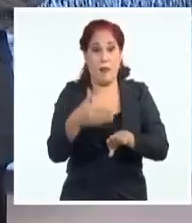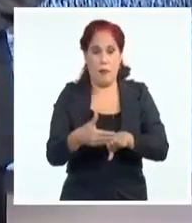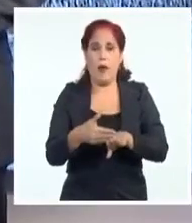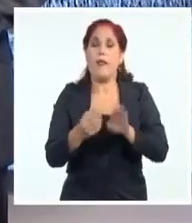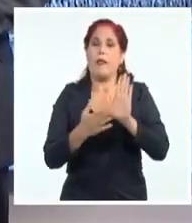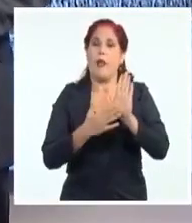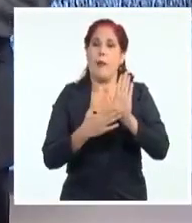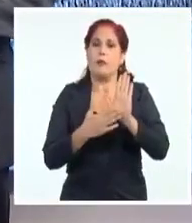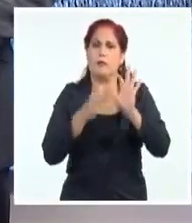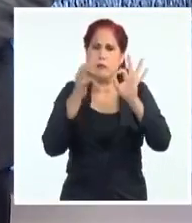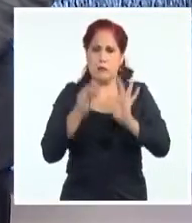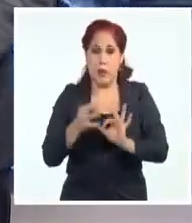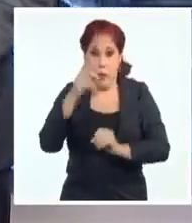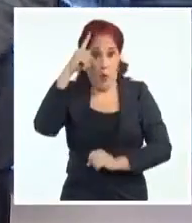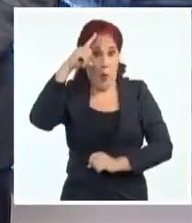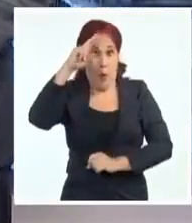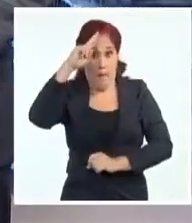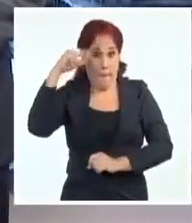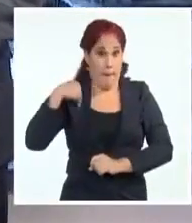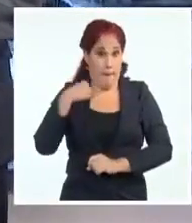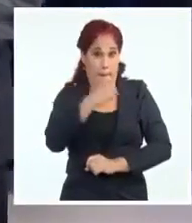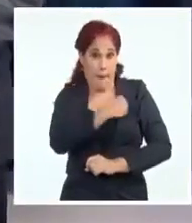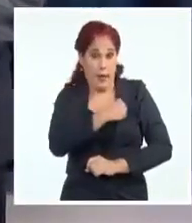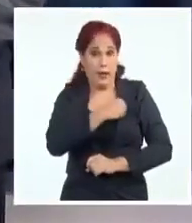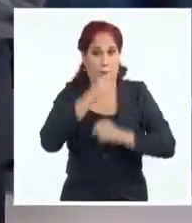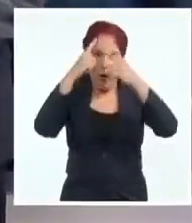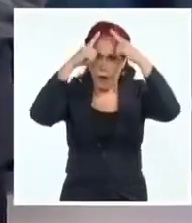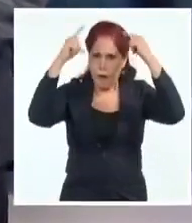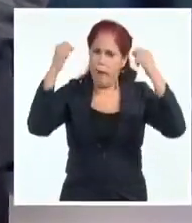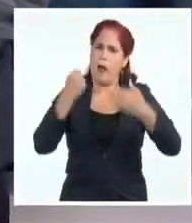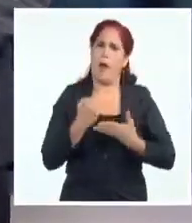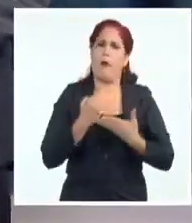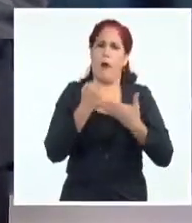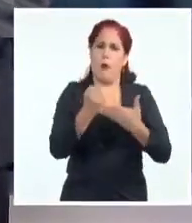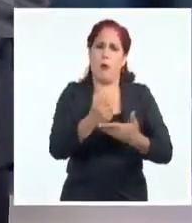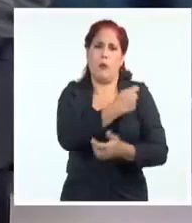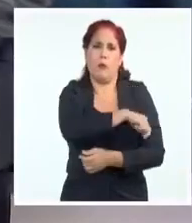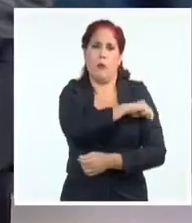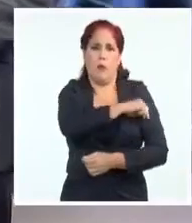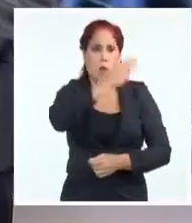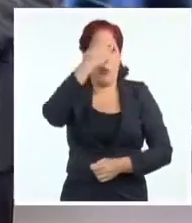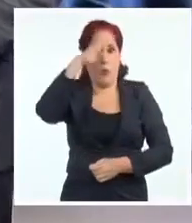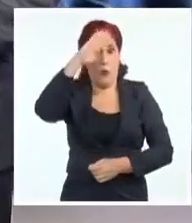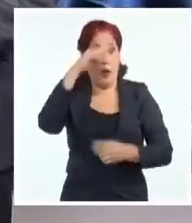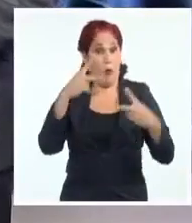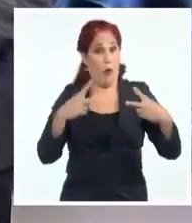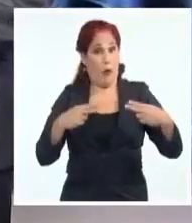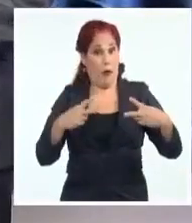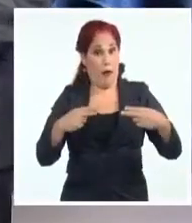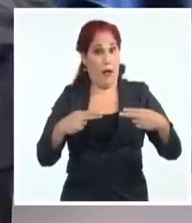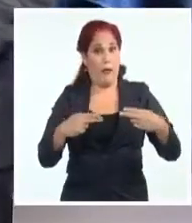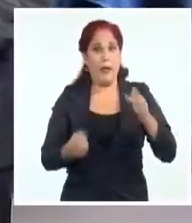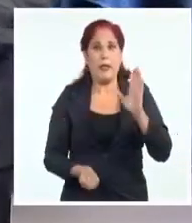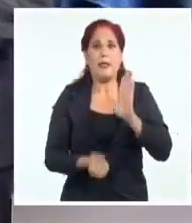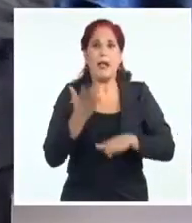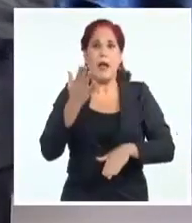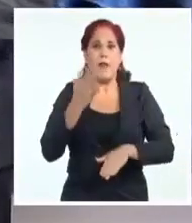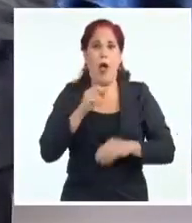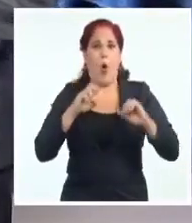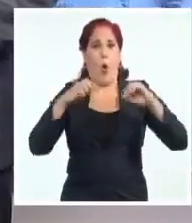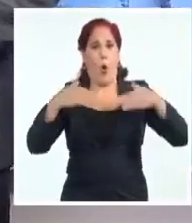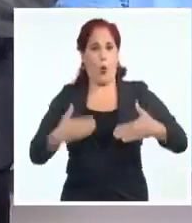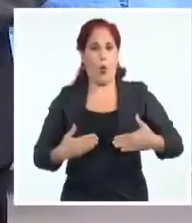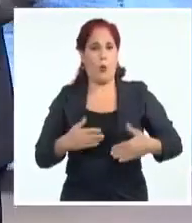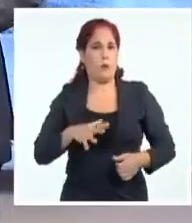demostrando que ante ellos solo queda rendirnos de agradecimiento. En Cárdenas, salva el honor de los